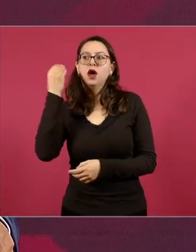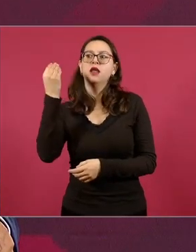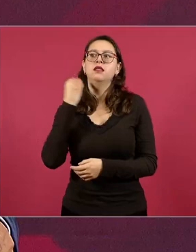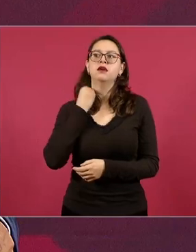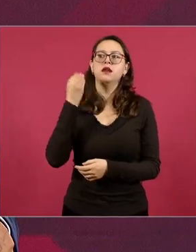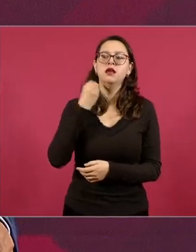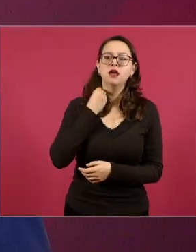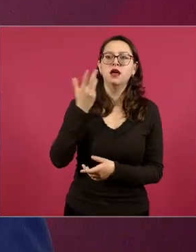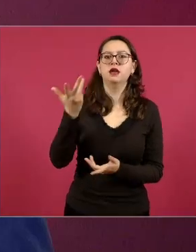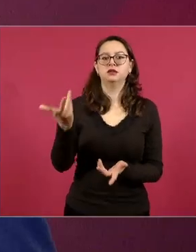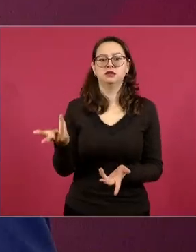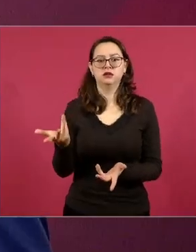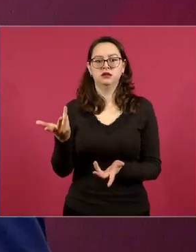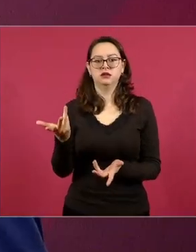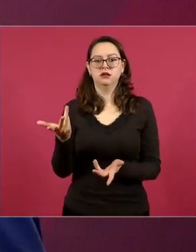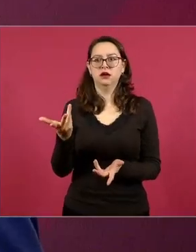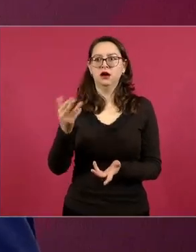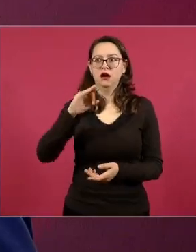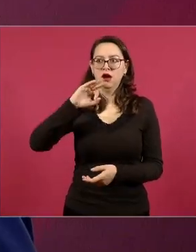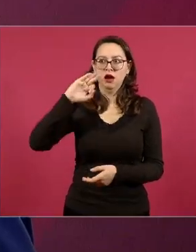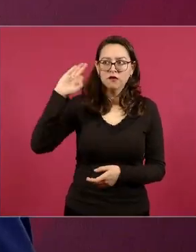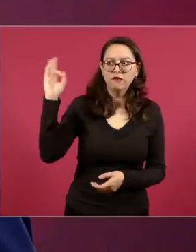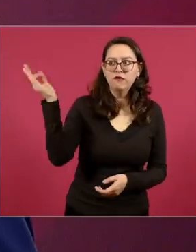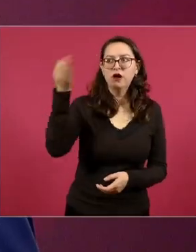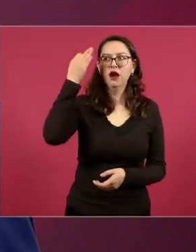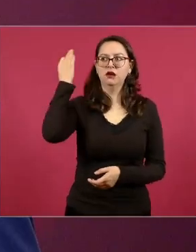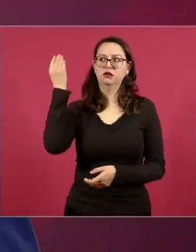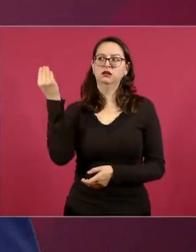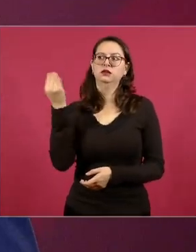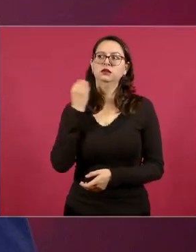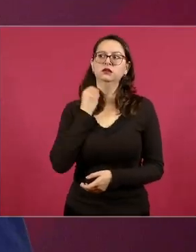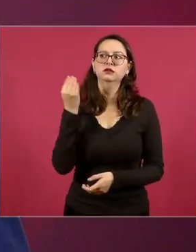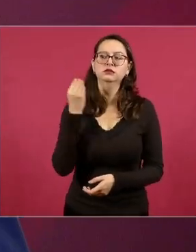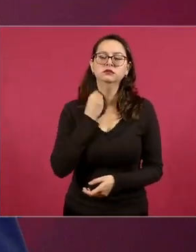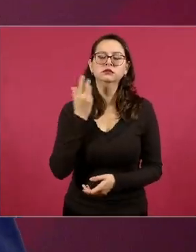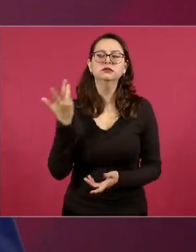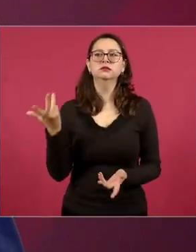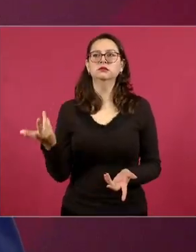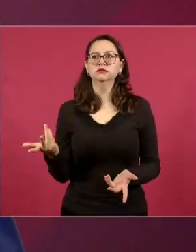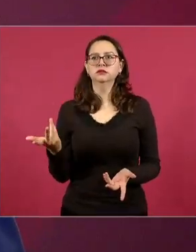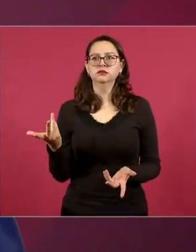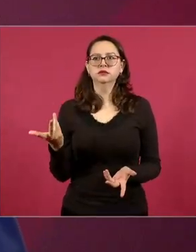que propongan las facultades de derecho